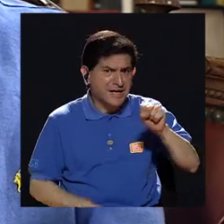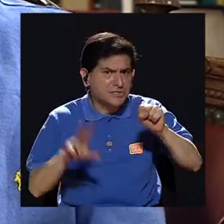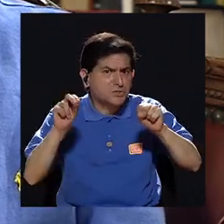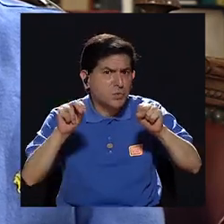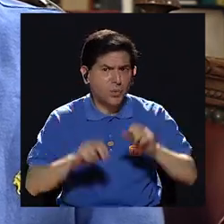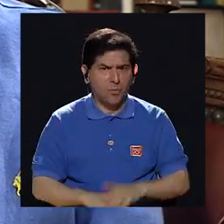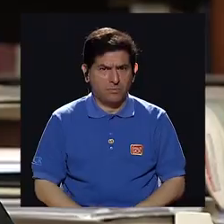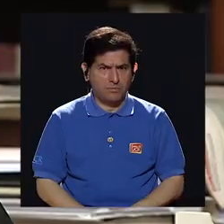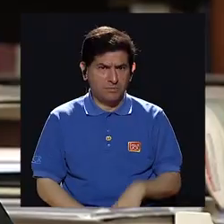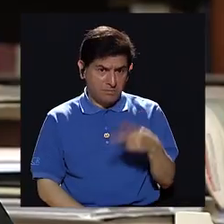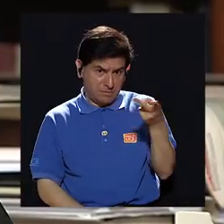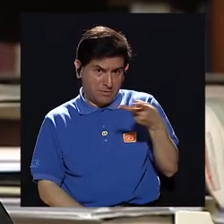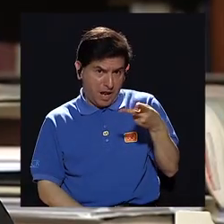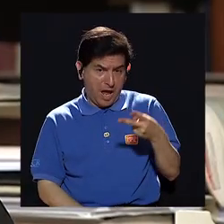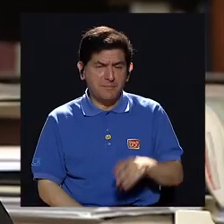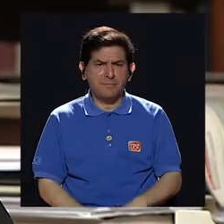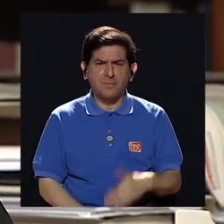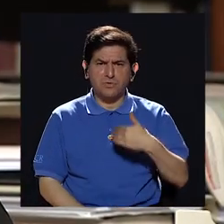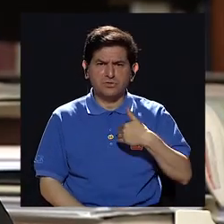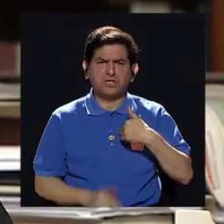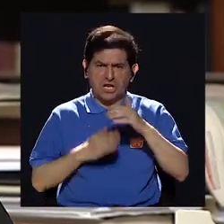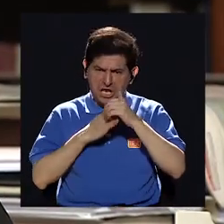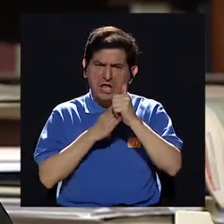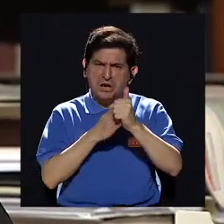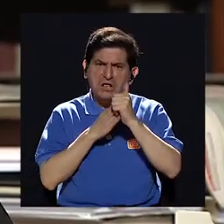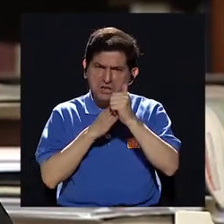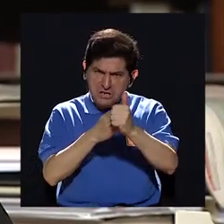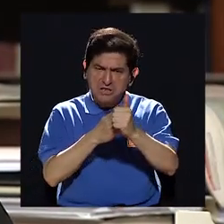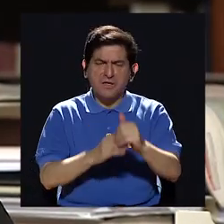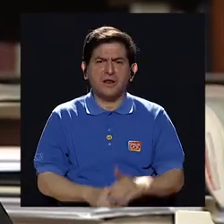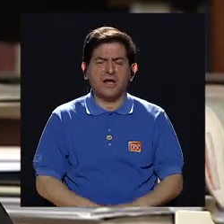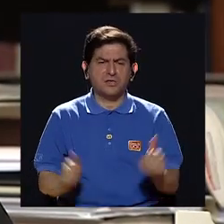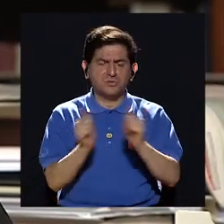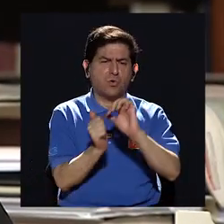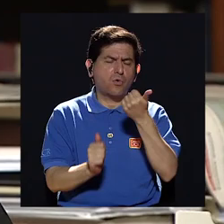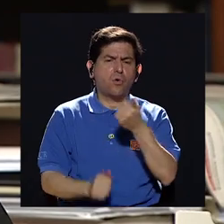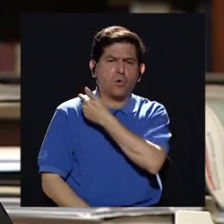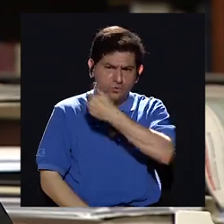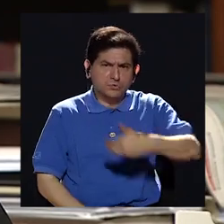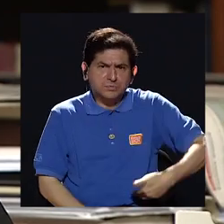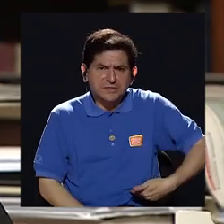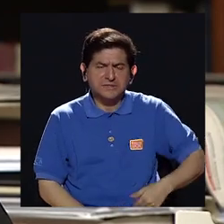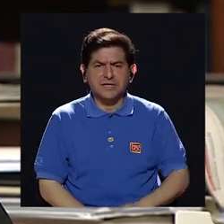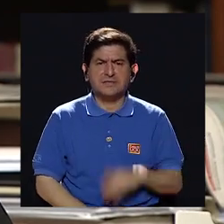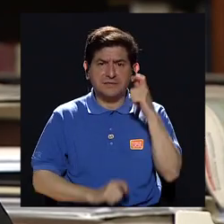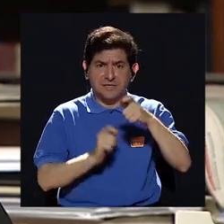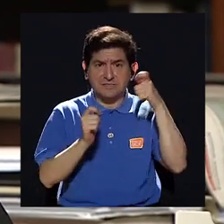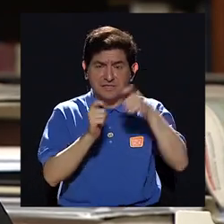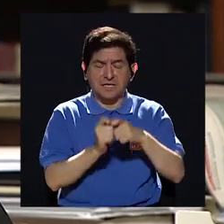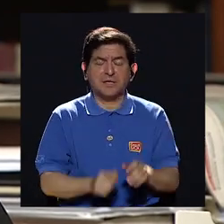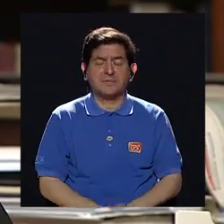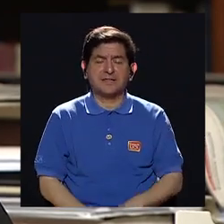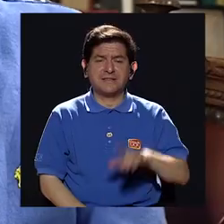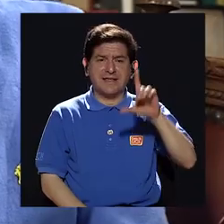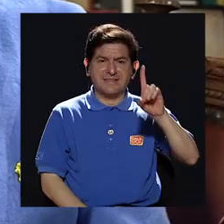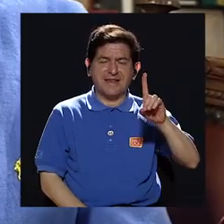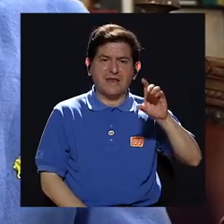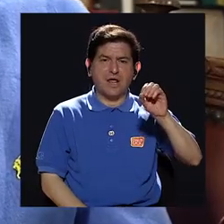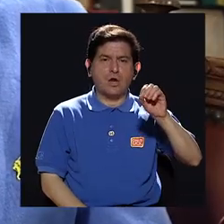usted de algún modo siempre manejaba un liderazgo con los otros presidentes y específicamente con Ortega